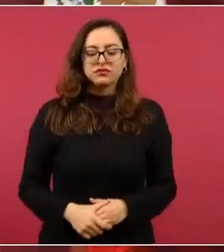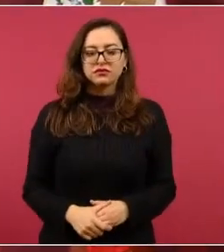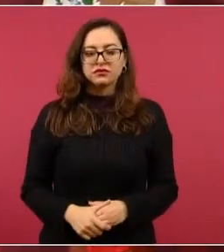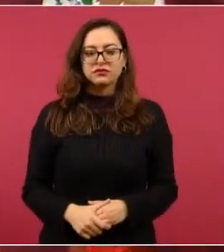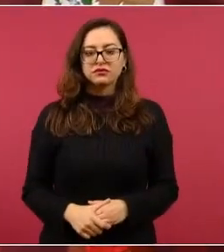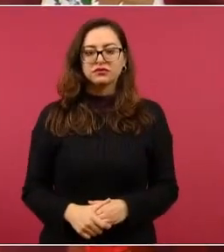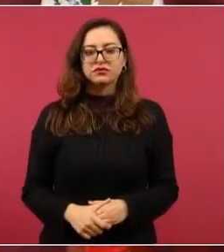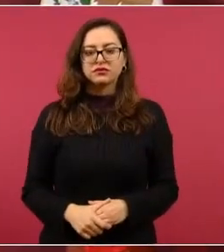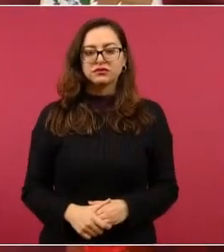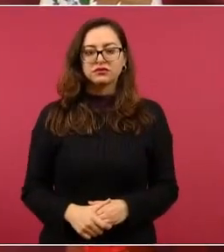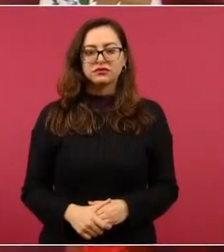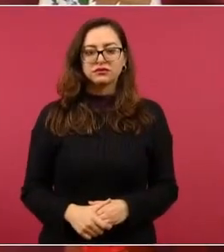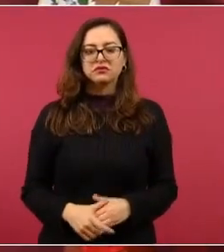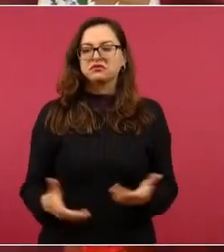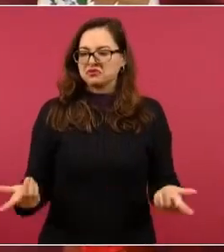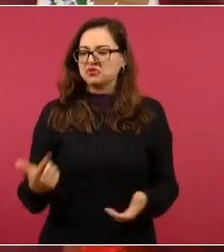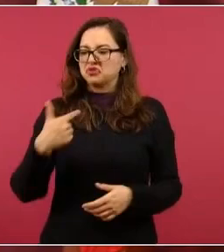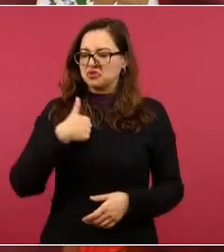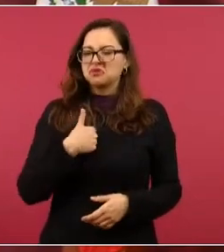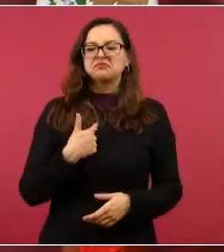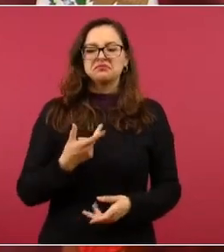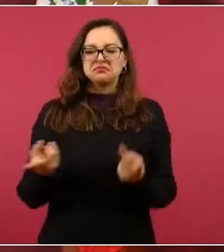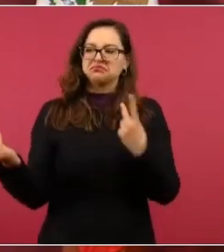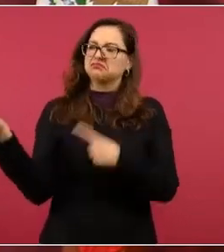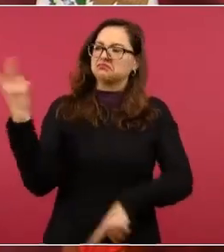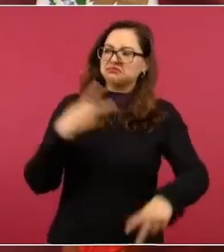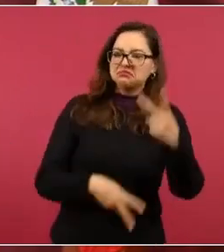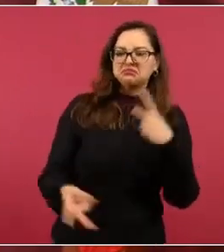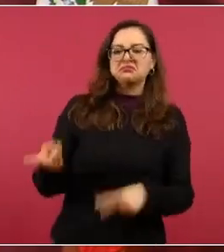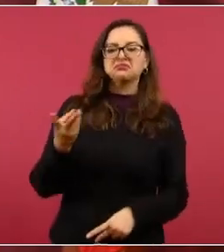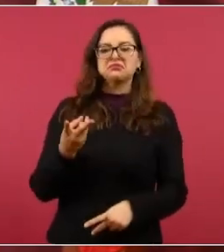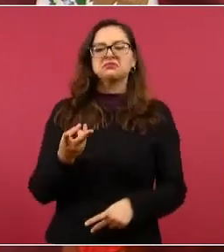Vengo acarreado porque estoy en contra